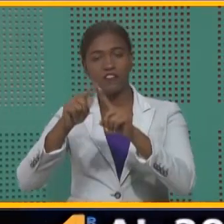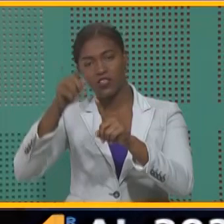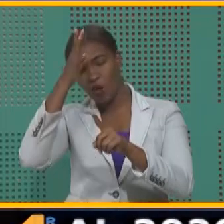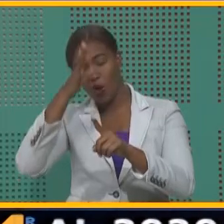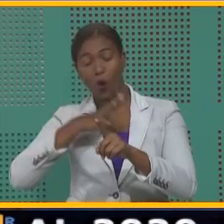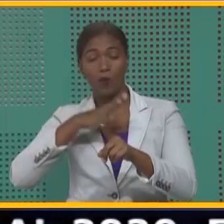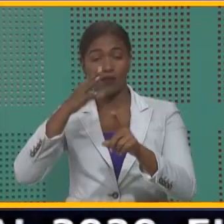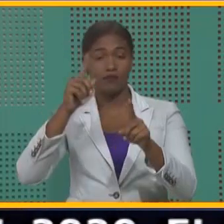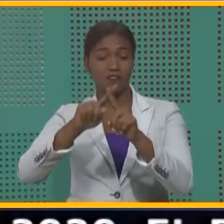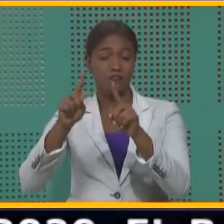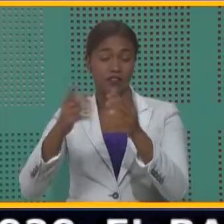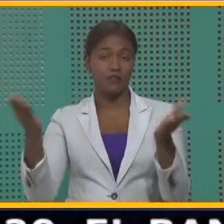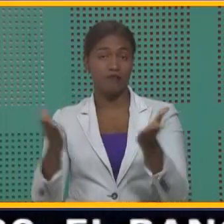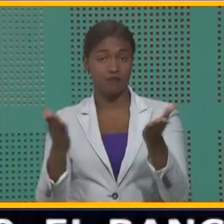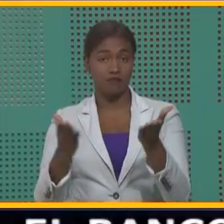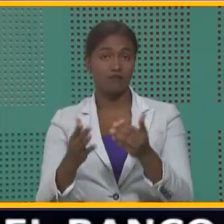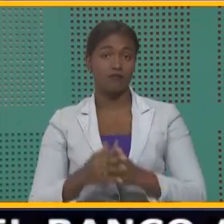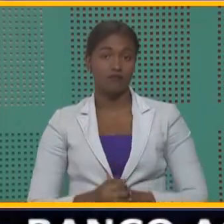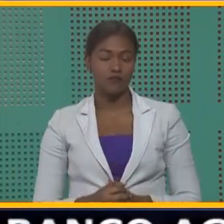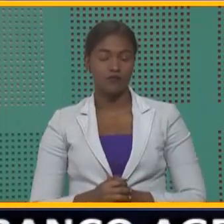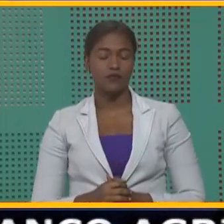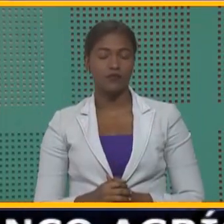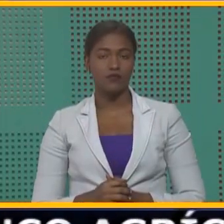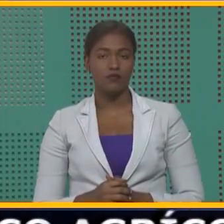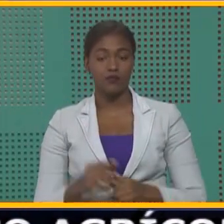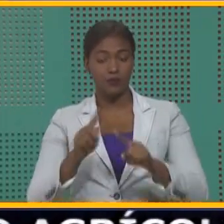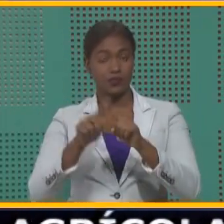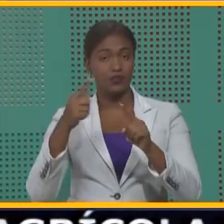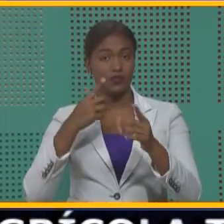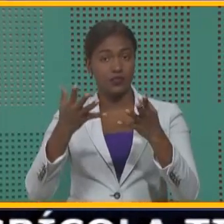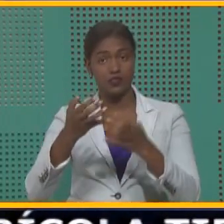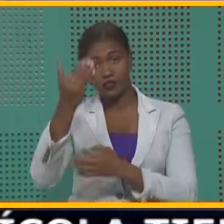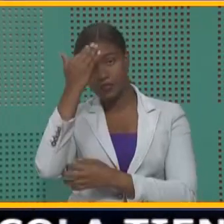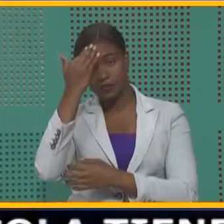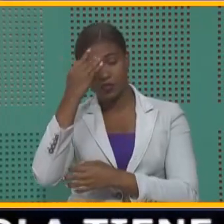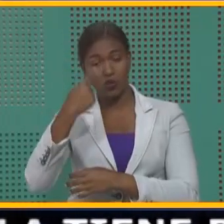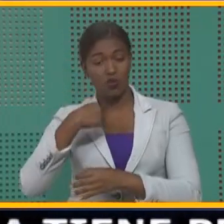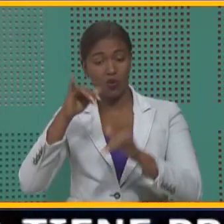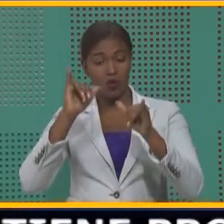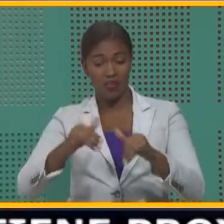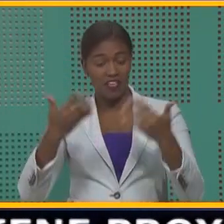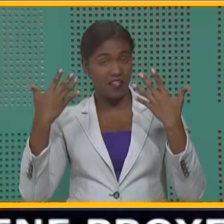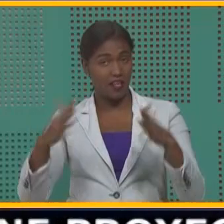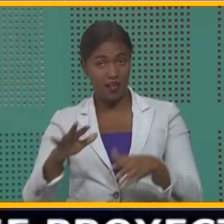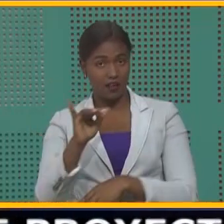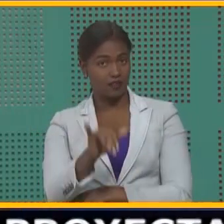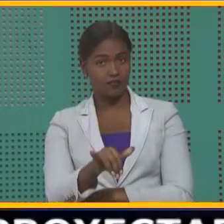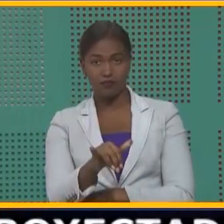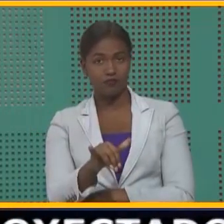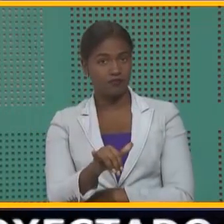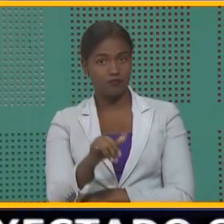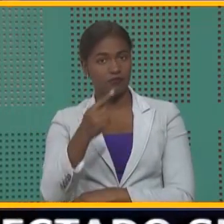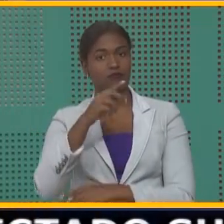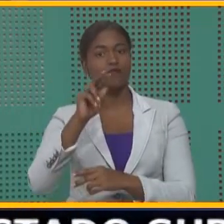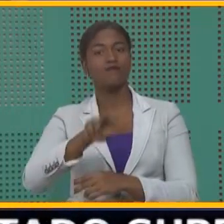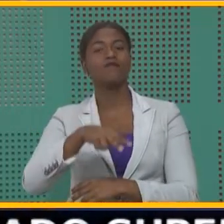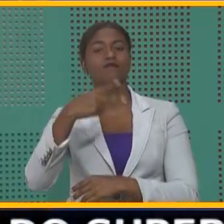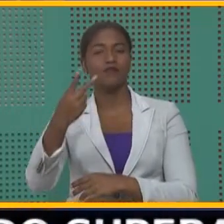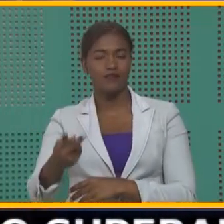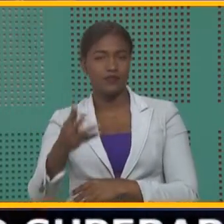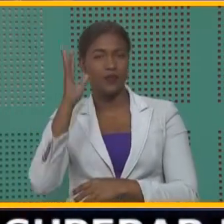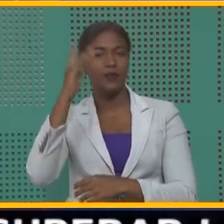nuestra sociedad. Pero quiero que sepan que no nos detenemos con esta entrega. Por el contrario,